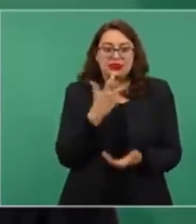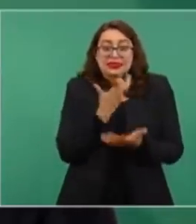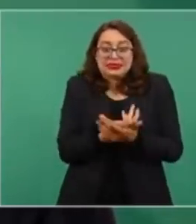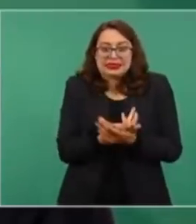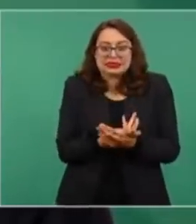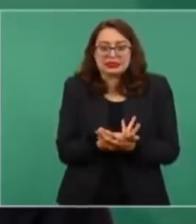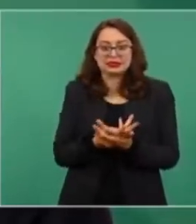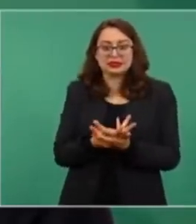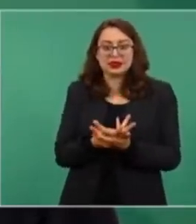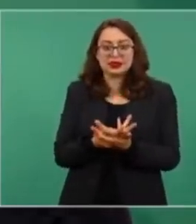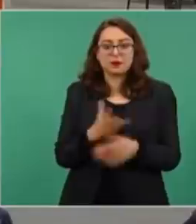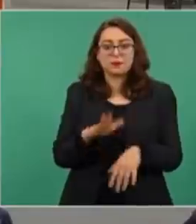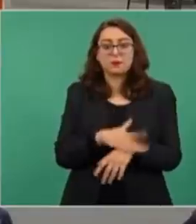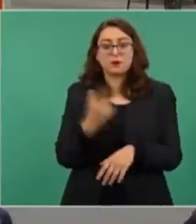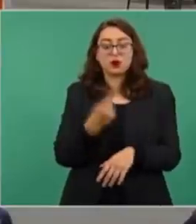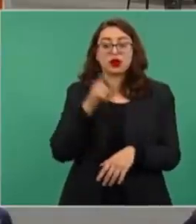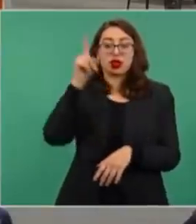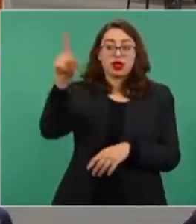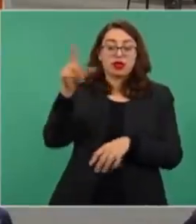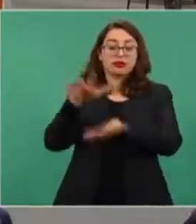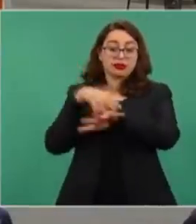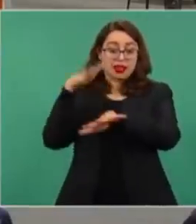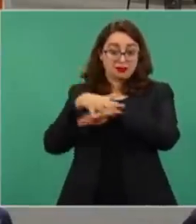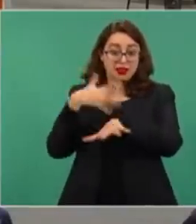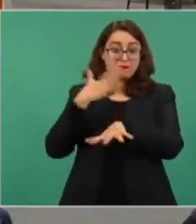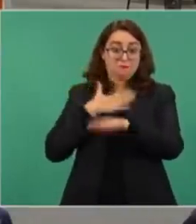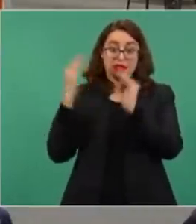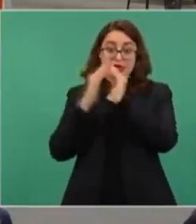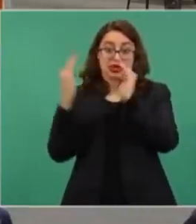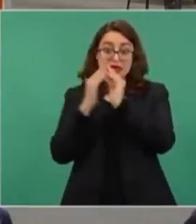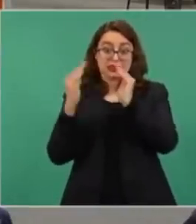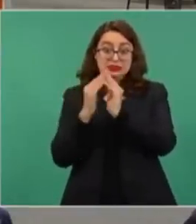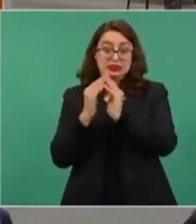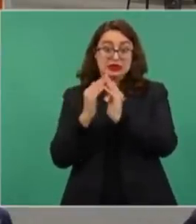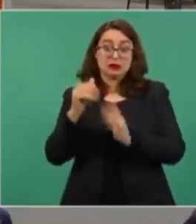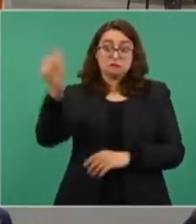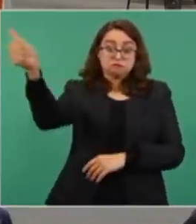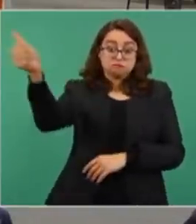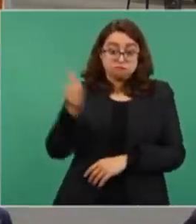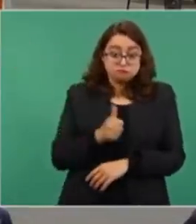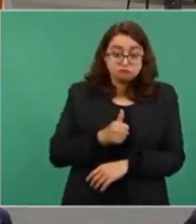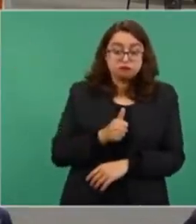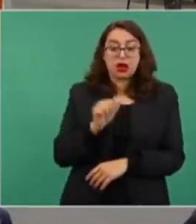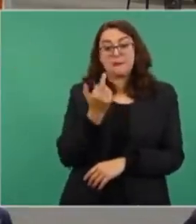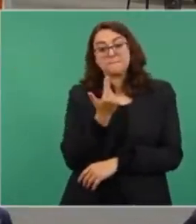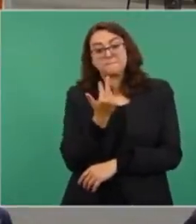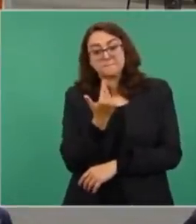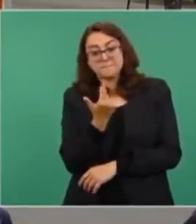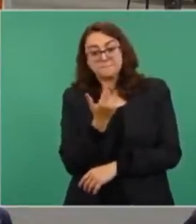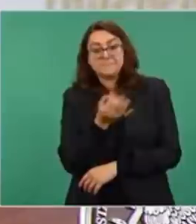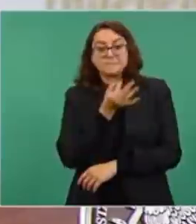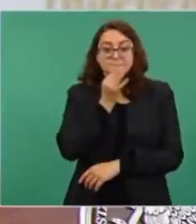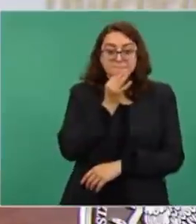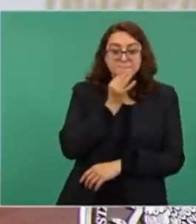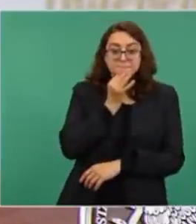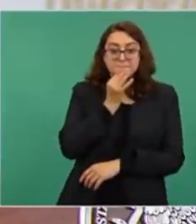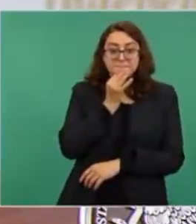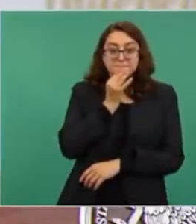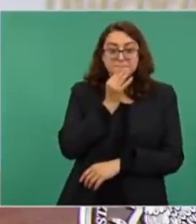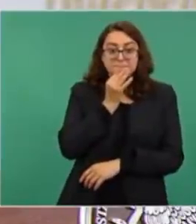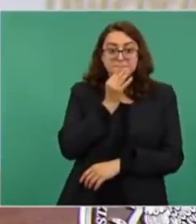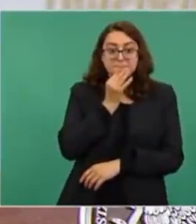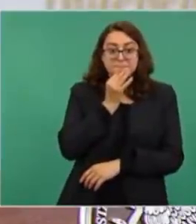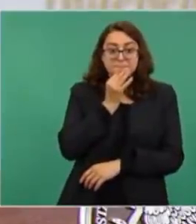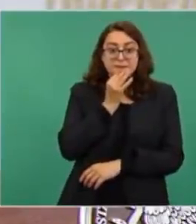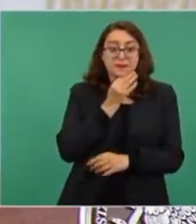de la casa de Tlalpan para acá en la mañana son 20, 25 minutos en